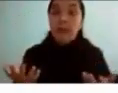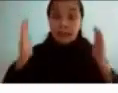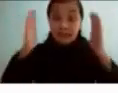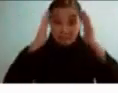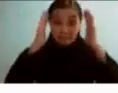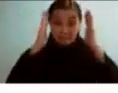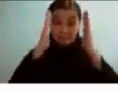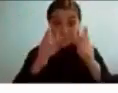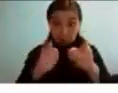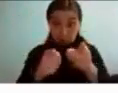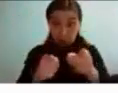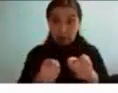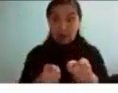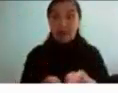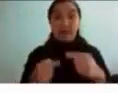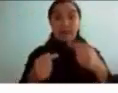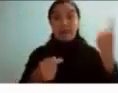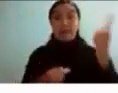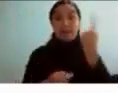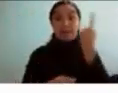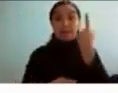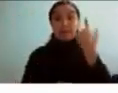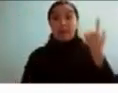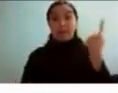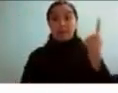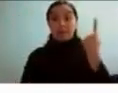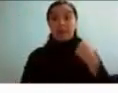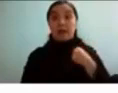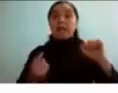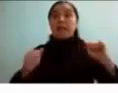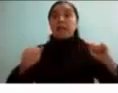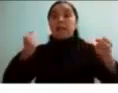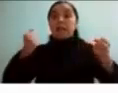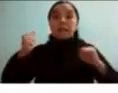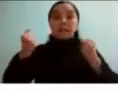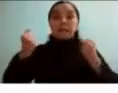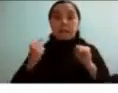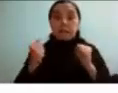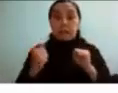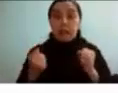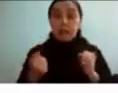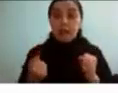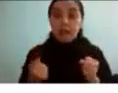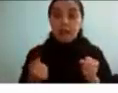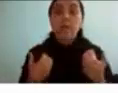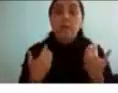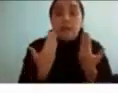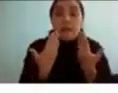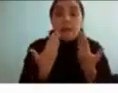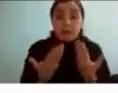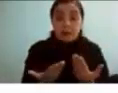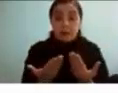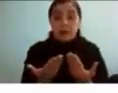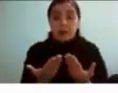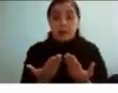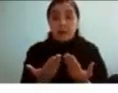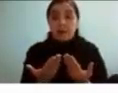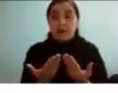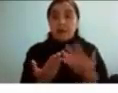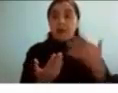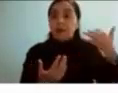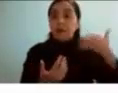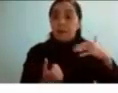está acá que es el ejecutor central está muy estresada ¿ya? entonces para esto es importante que nos hagamos